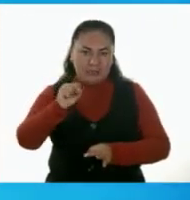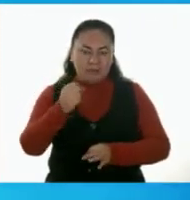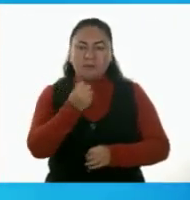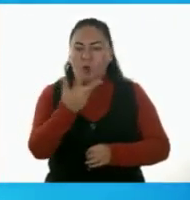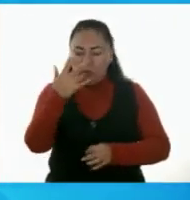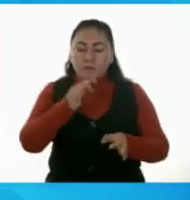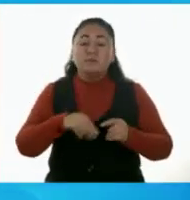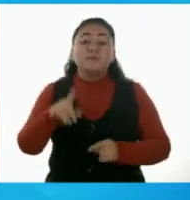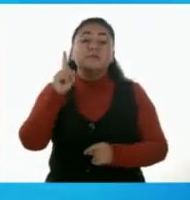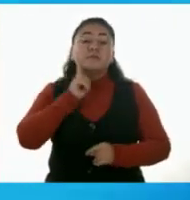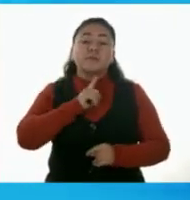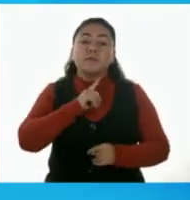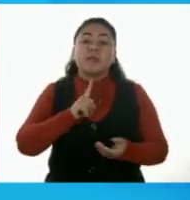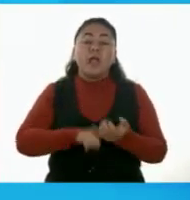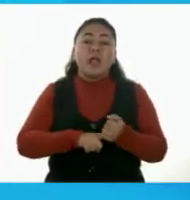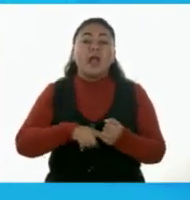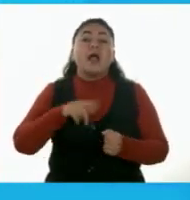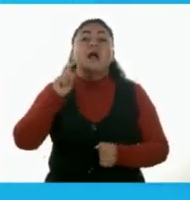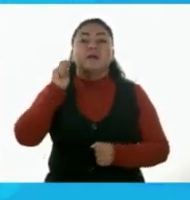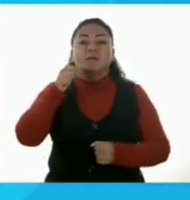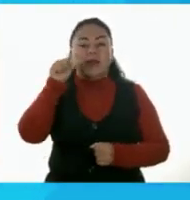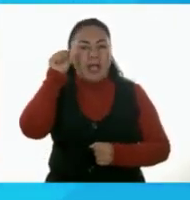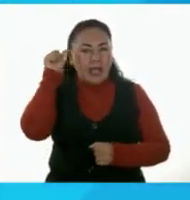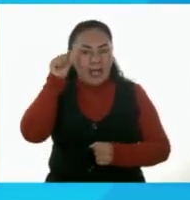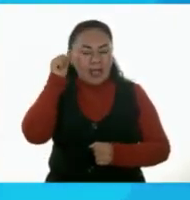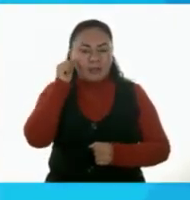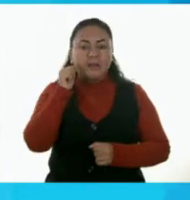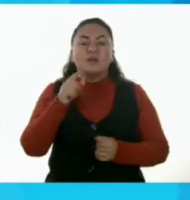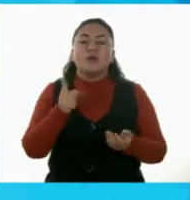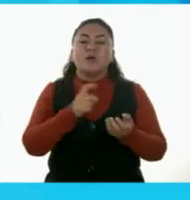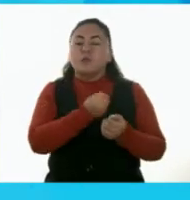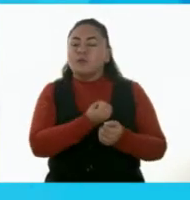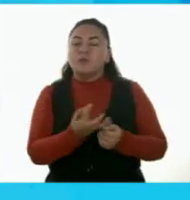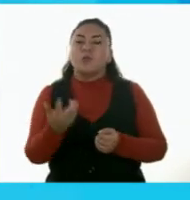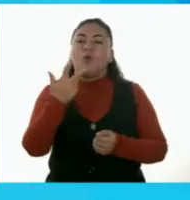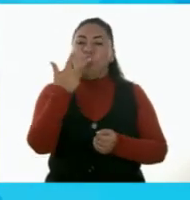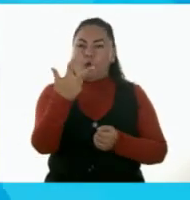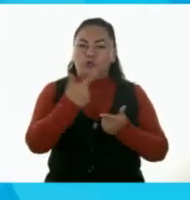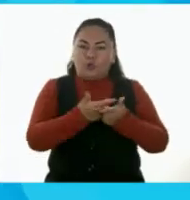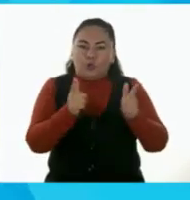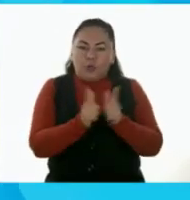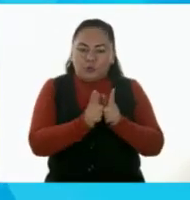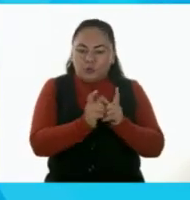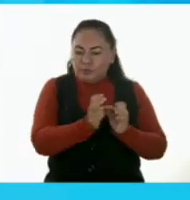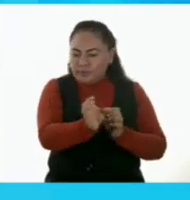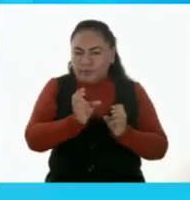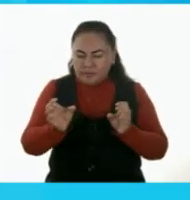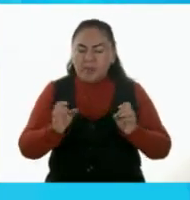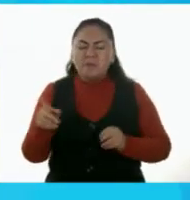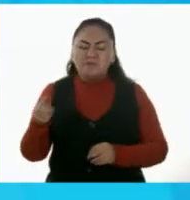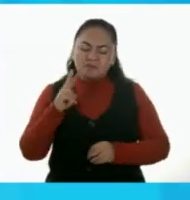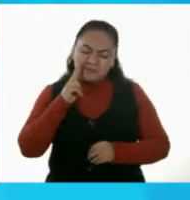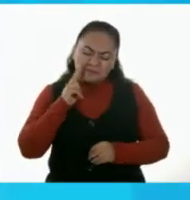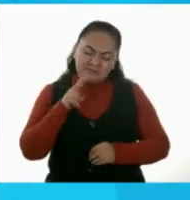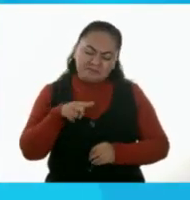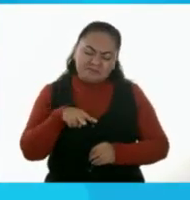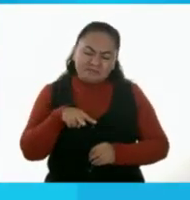Ana usó fichas para formar grupos de ocho. Ok. A simple vista,